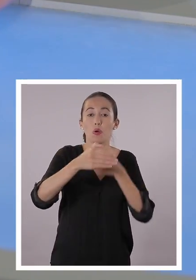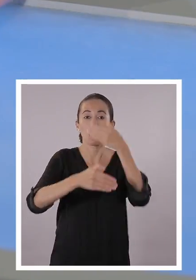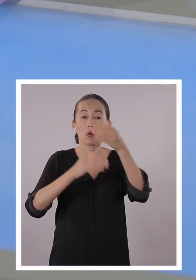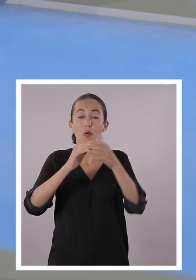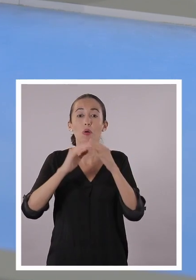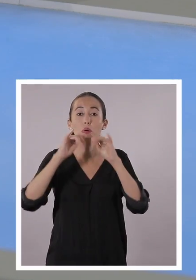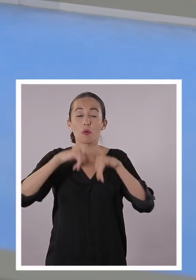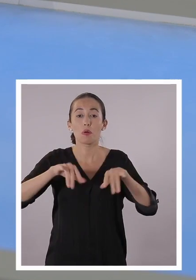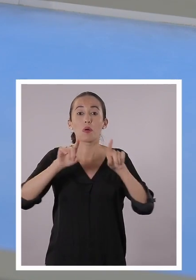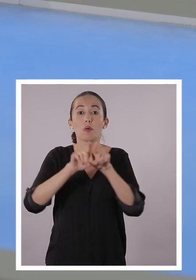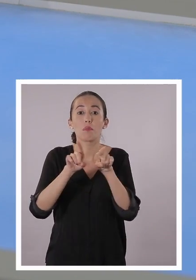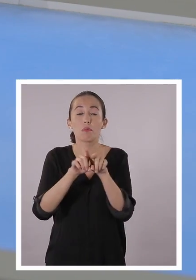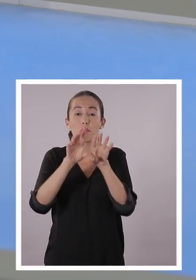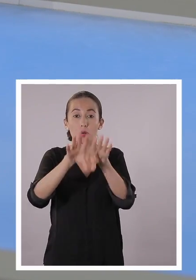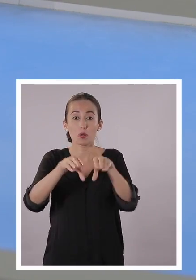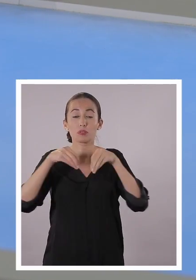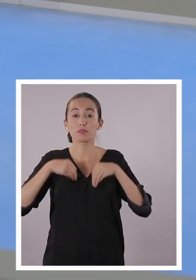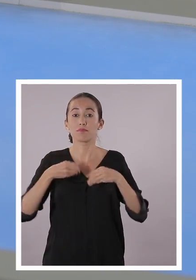por último.